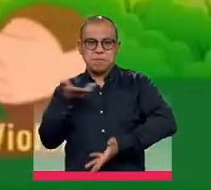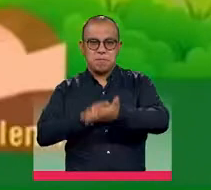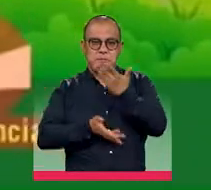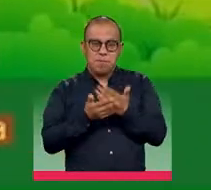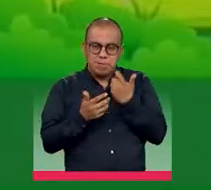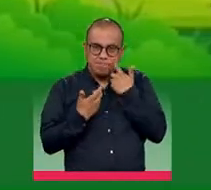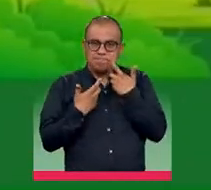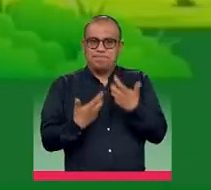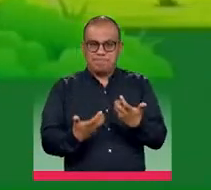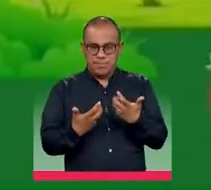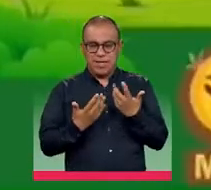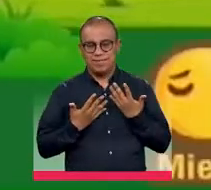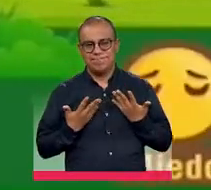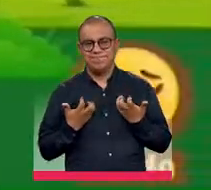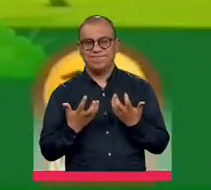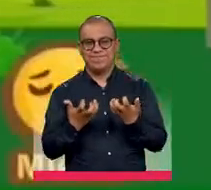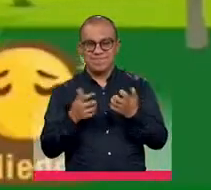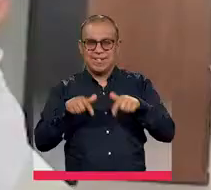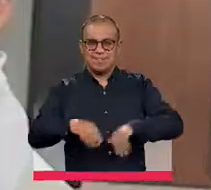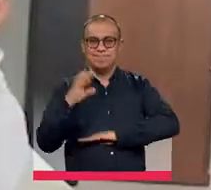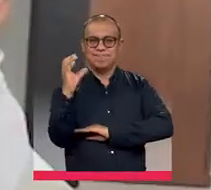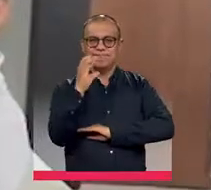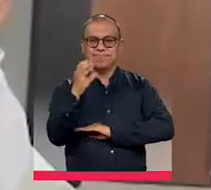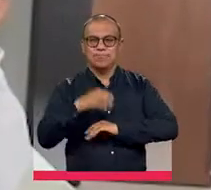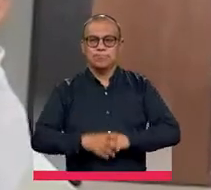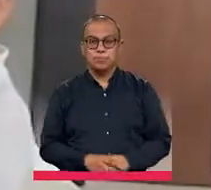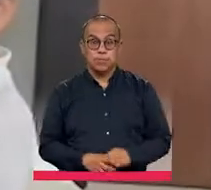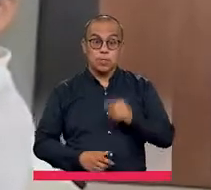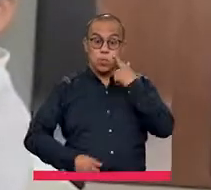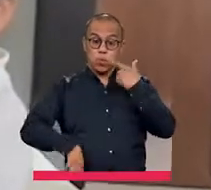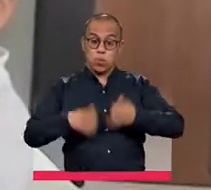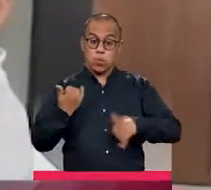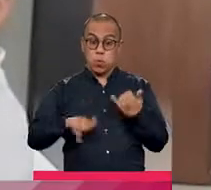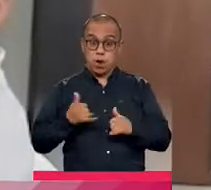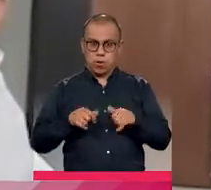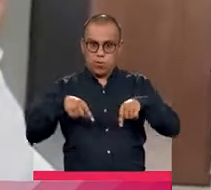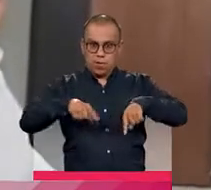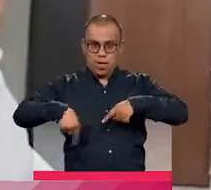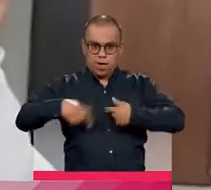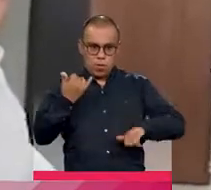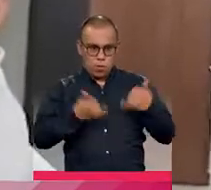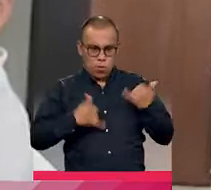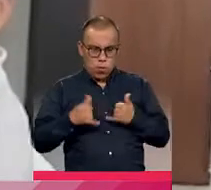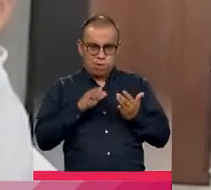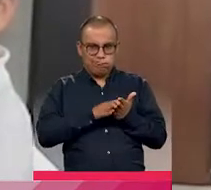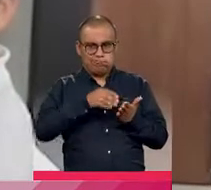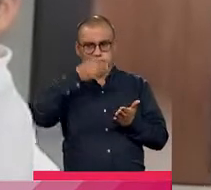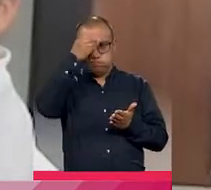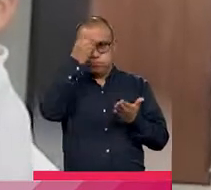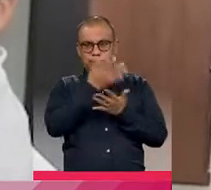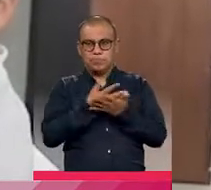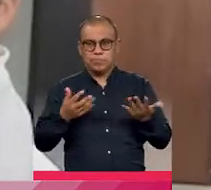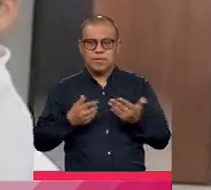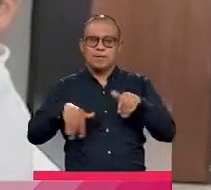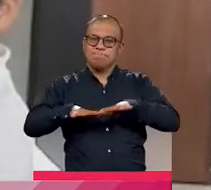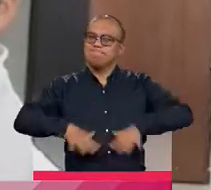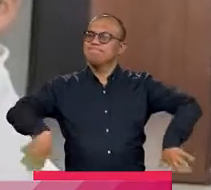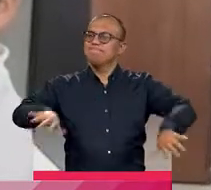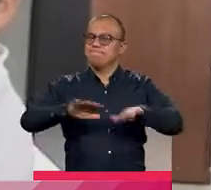tesoro que le devuelva la esperanza a Colombia. Y es un juego que nos deja una enseñanza muy bonita en torno de los